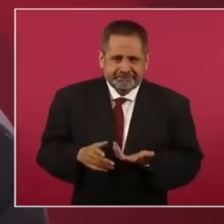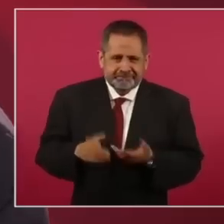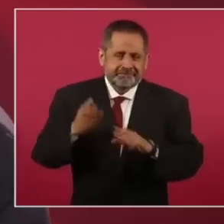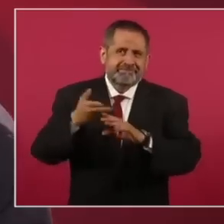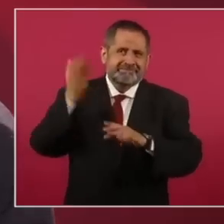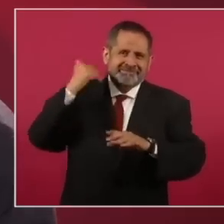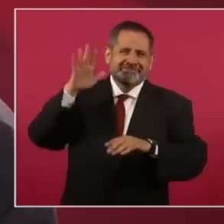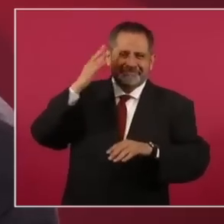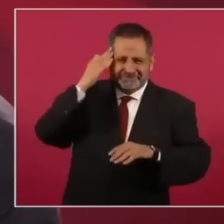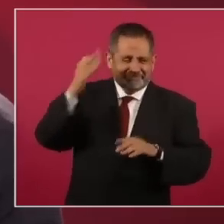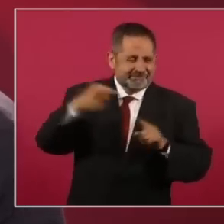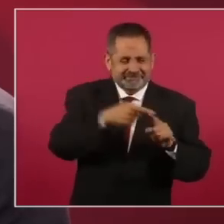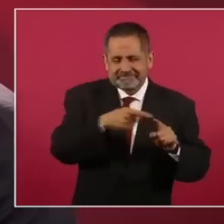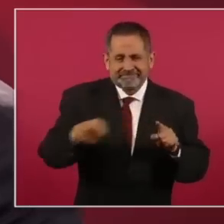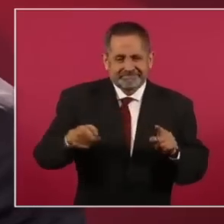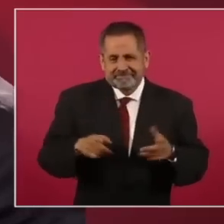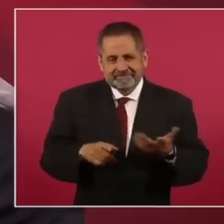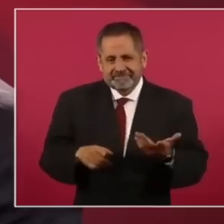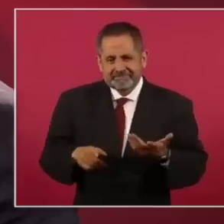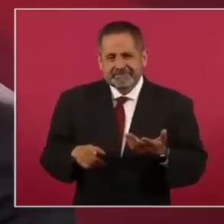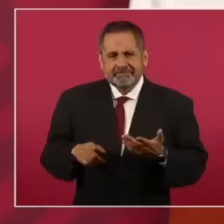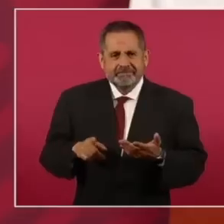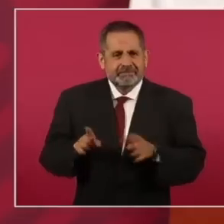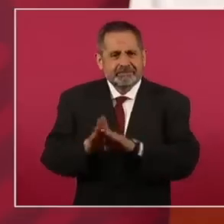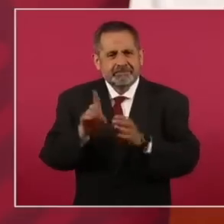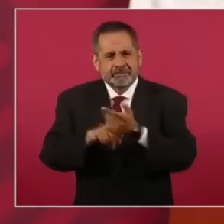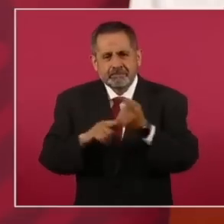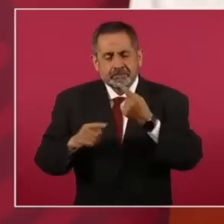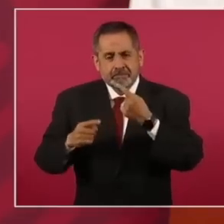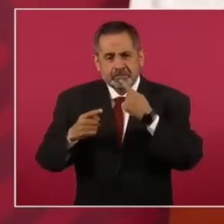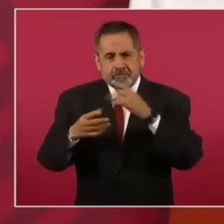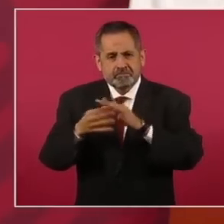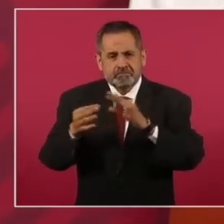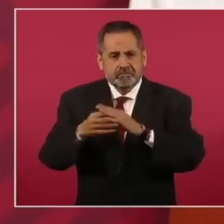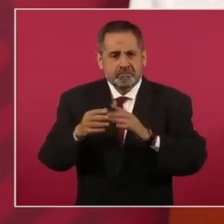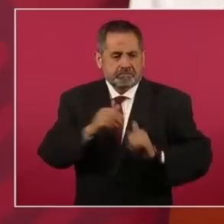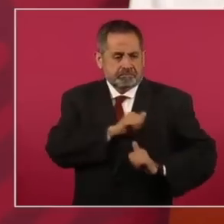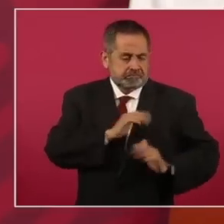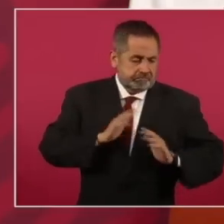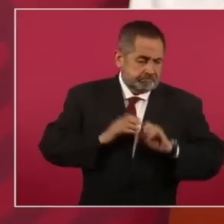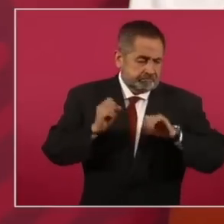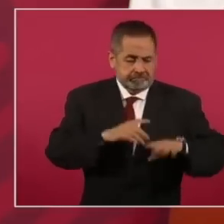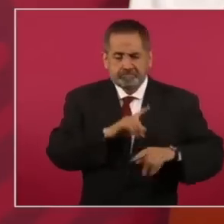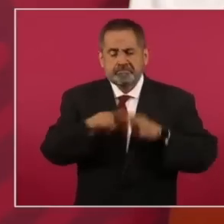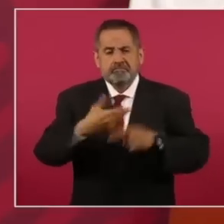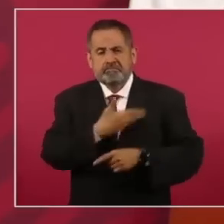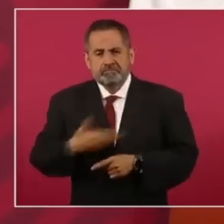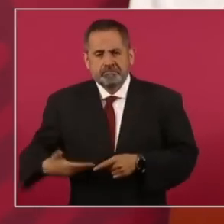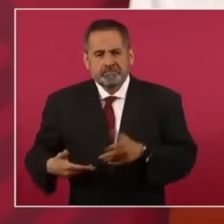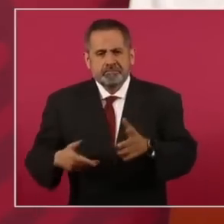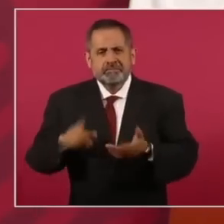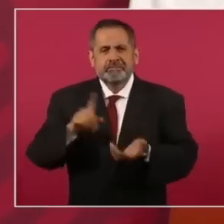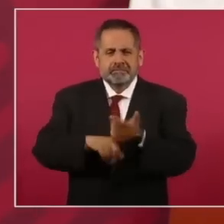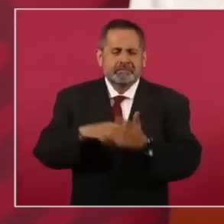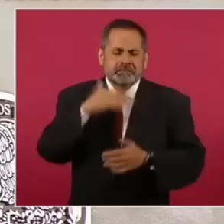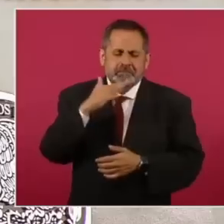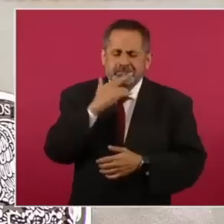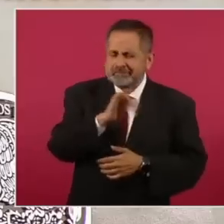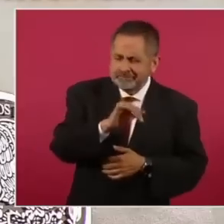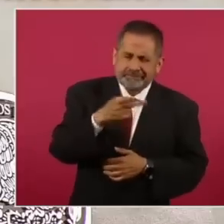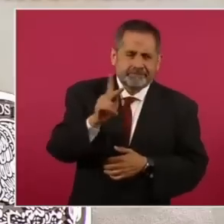después de que los militares dejaron el poder. Yo no digo que no había corrupción antes,